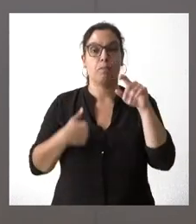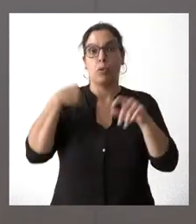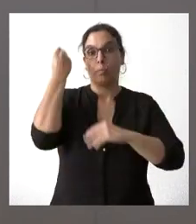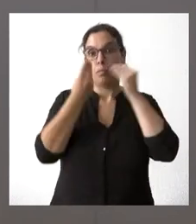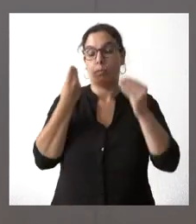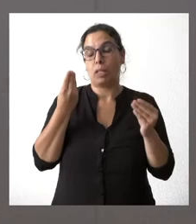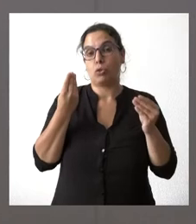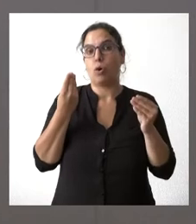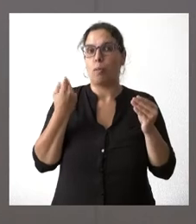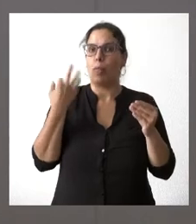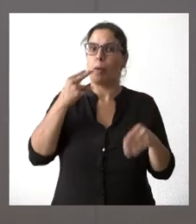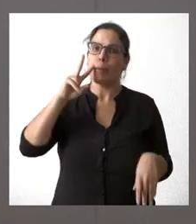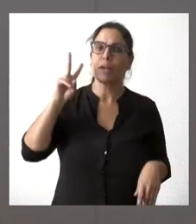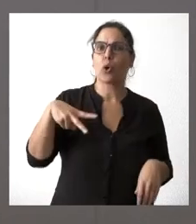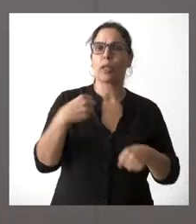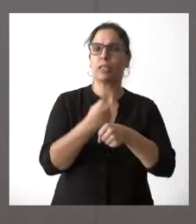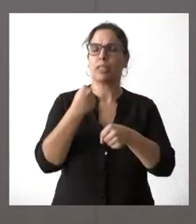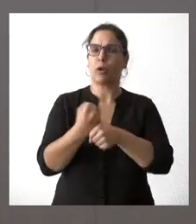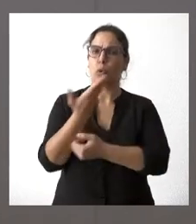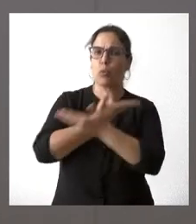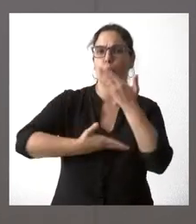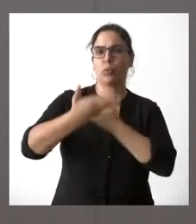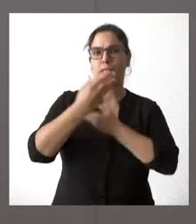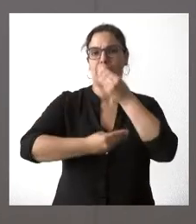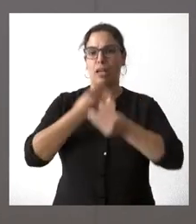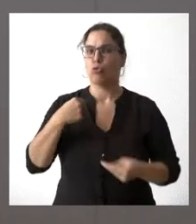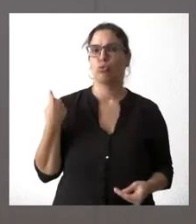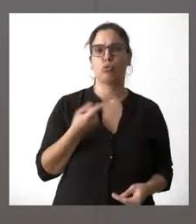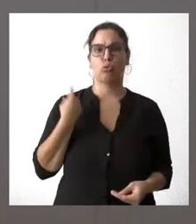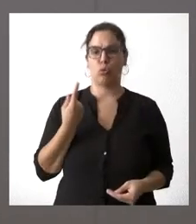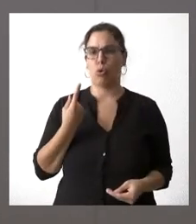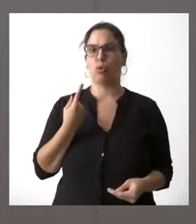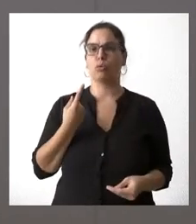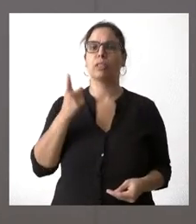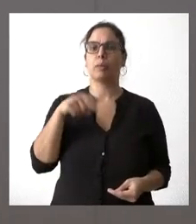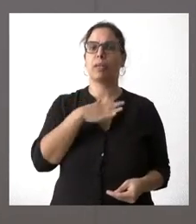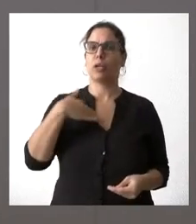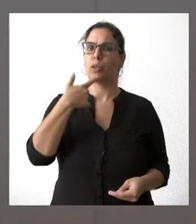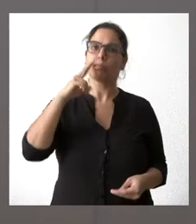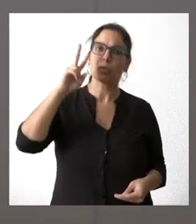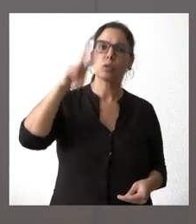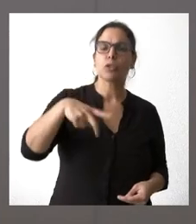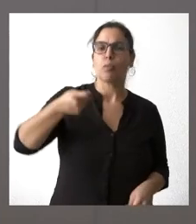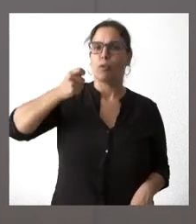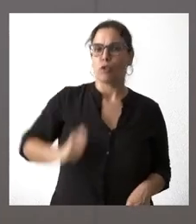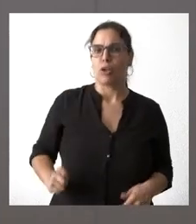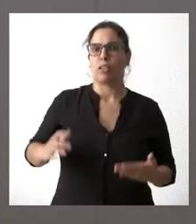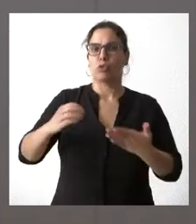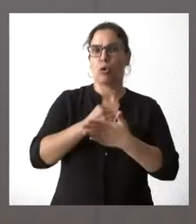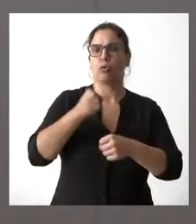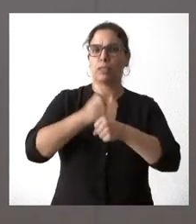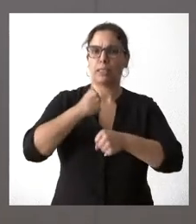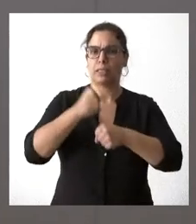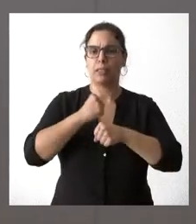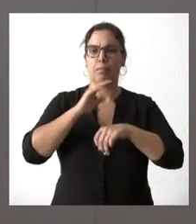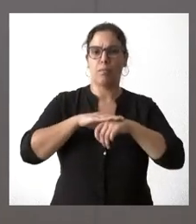aquí es digno de reconocer el trabajo conjunto de todos. Desde aquí quiero tener unas palabras de reconocimiento a todos los profesionales que han participado en